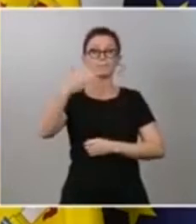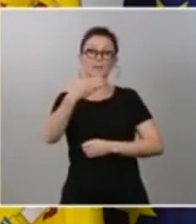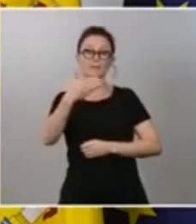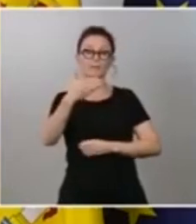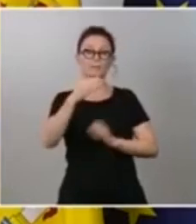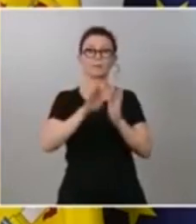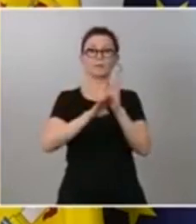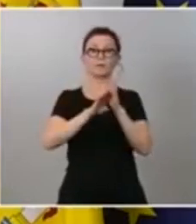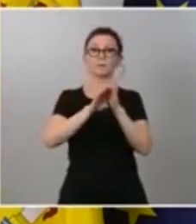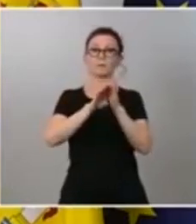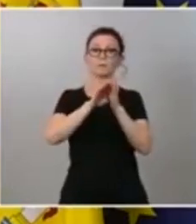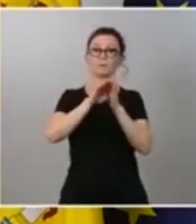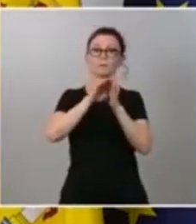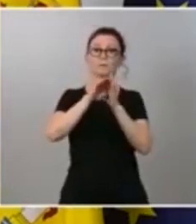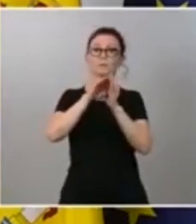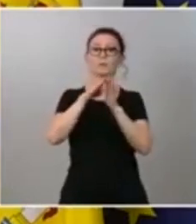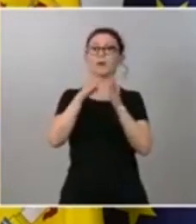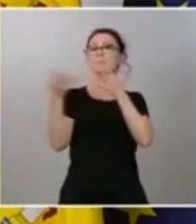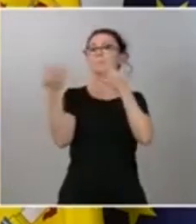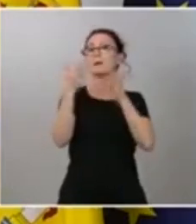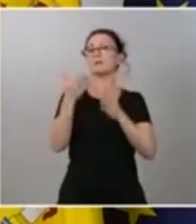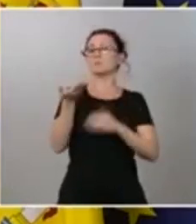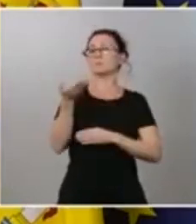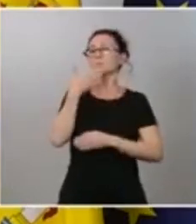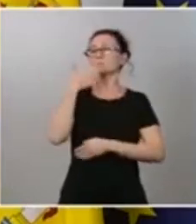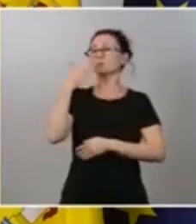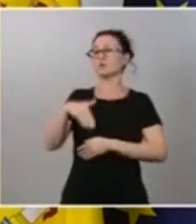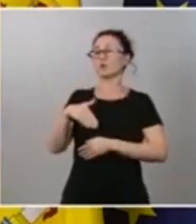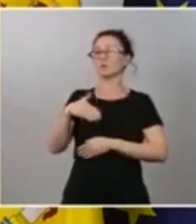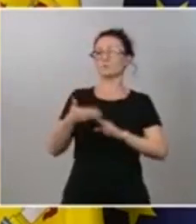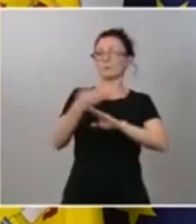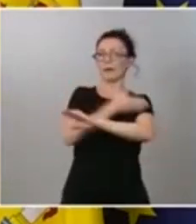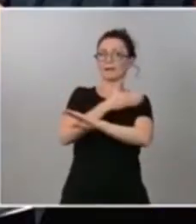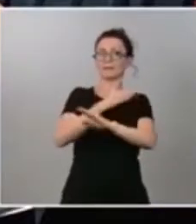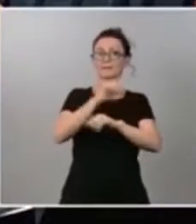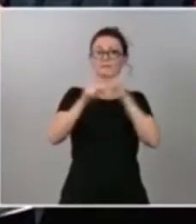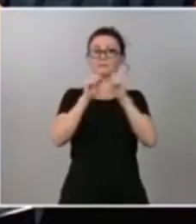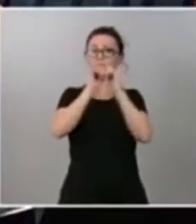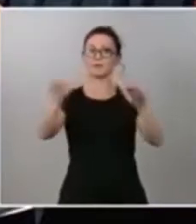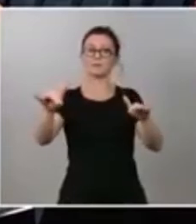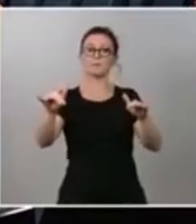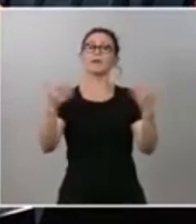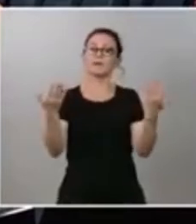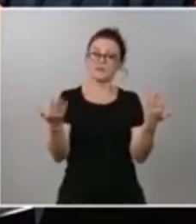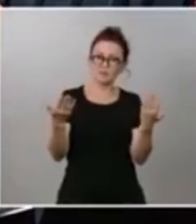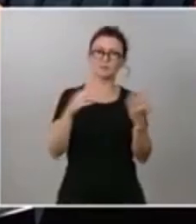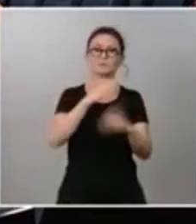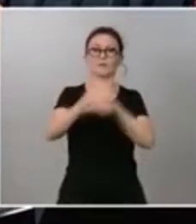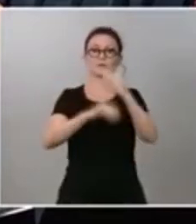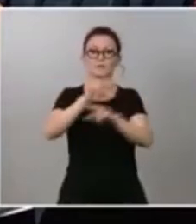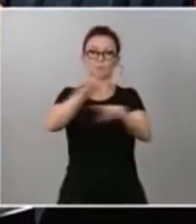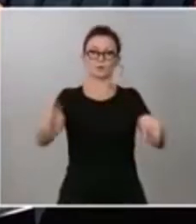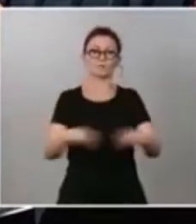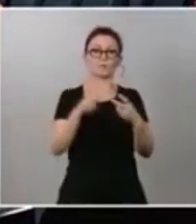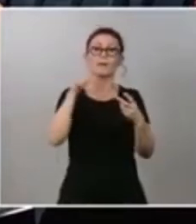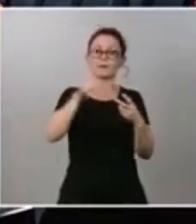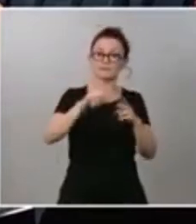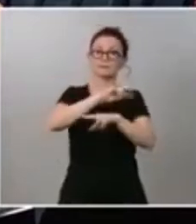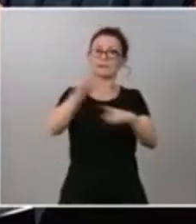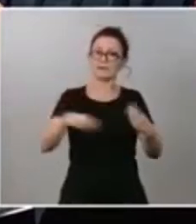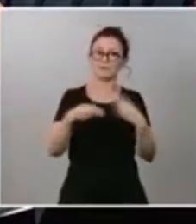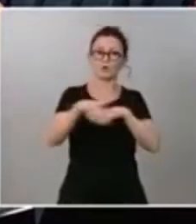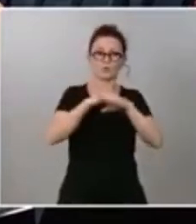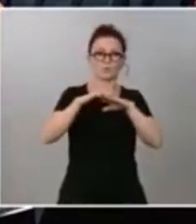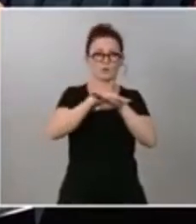pandemia pues tendremos que hacer esa reforma estructural tanto que les gusta a algunos lo de la reforma estructural pues esta también es una reforma estructural en la agenda